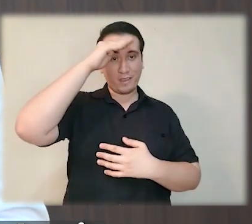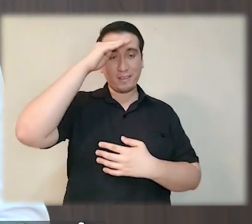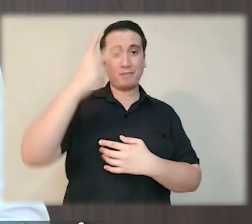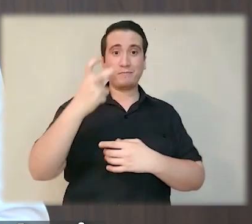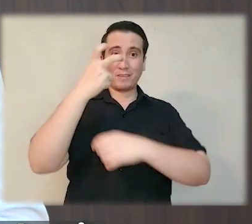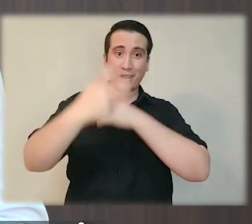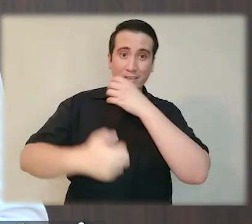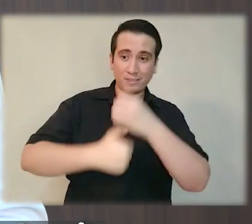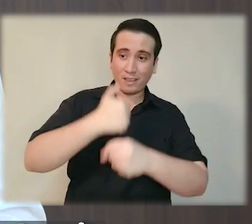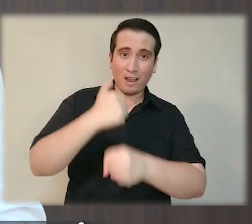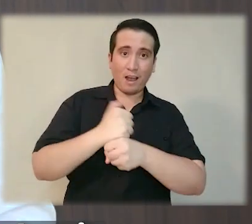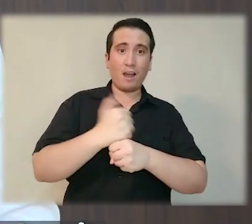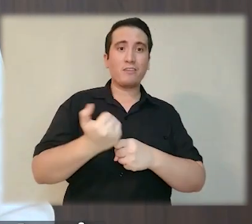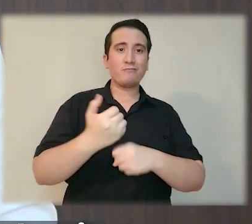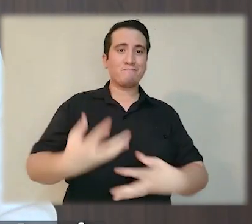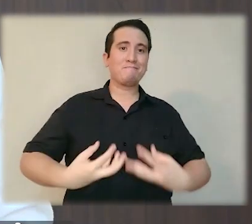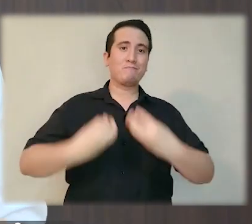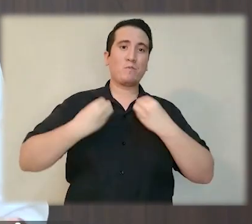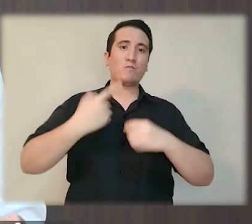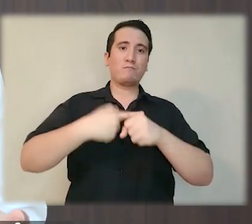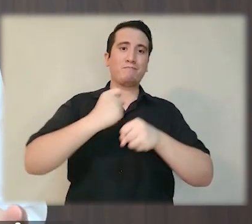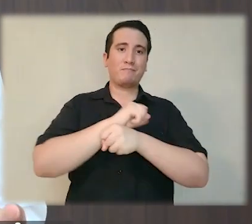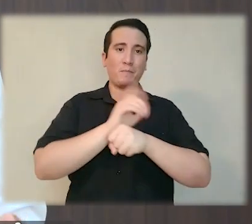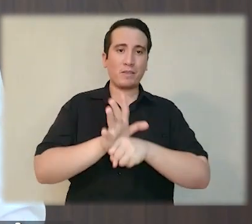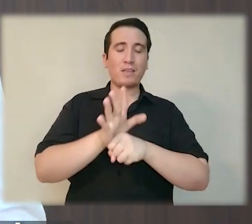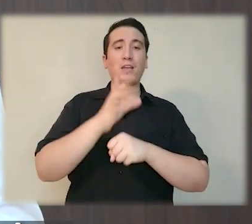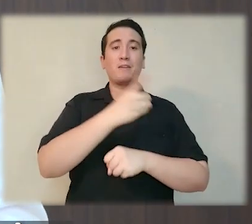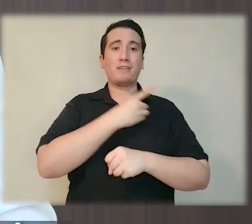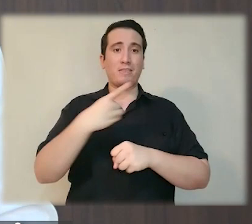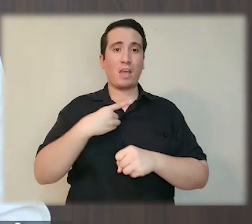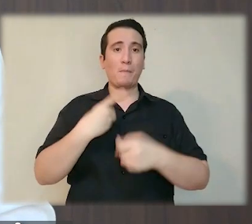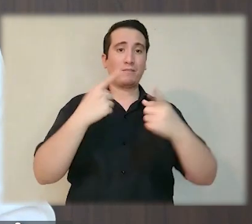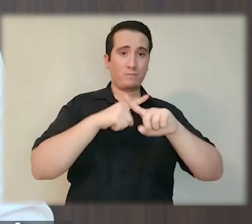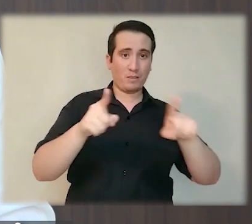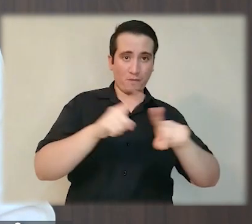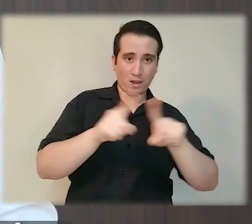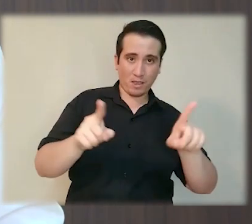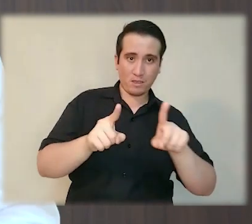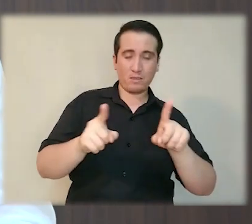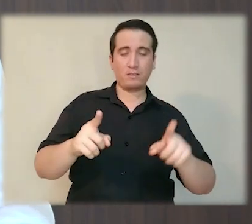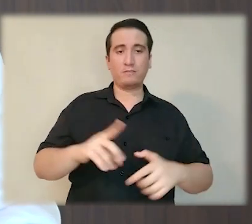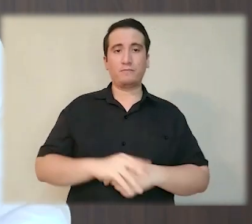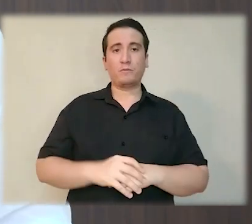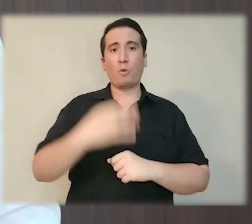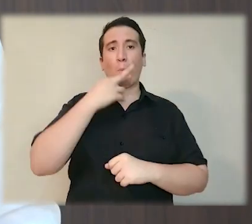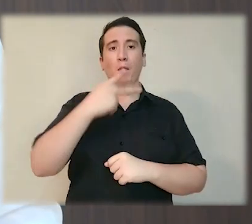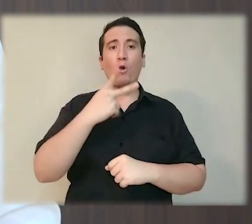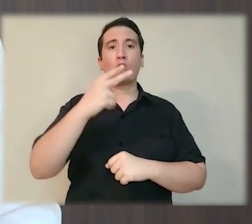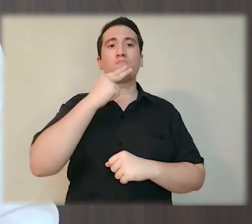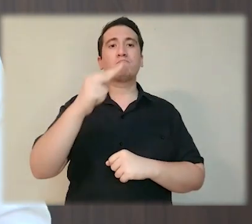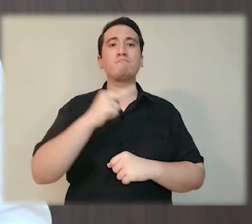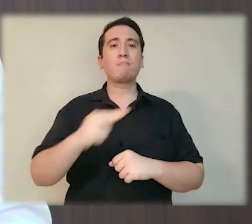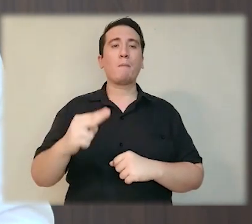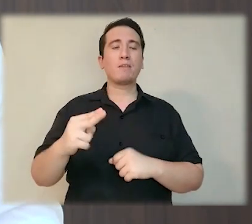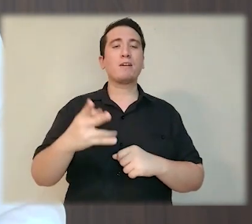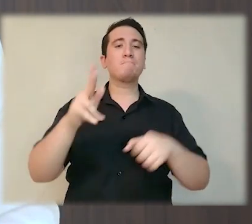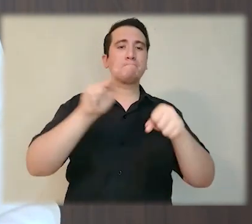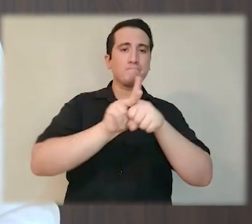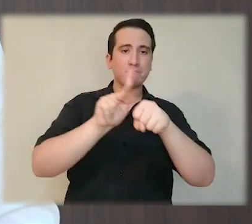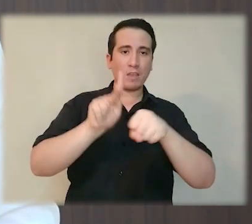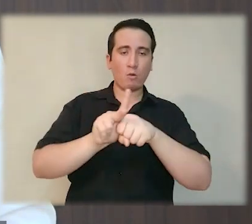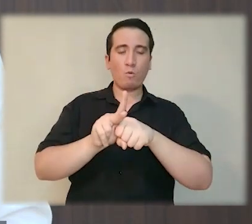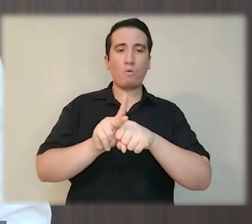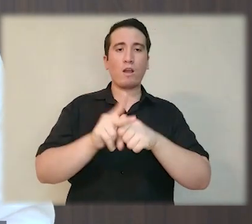la estaremos viviendo en medio de una pandemia y deben ser diferentes para evitar contagios. Lo mejor que podemos hacer es tener una